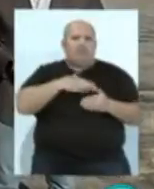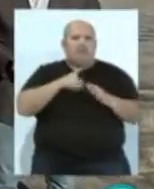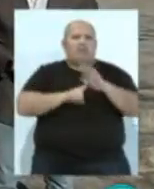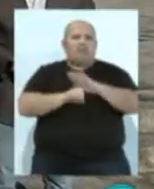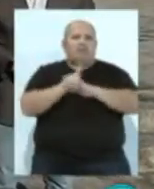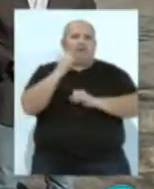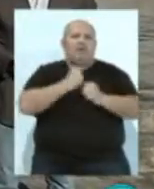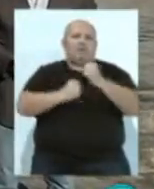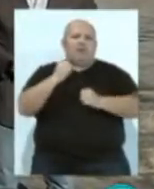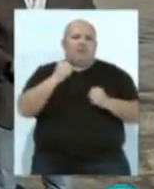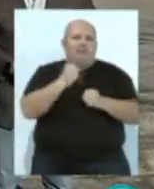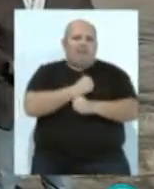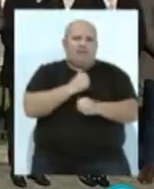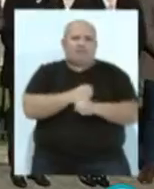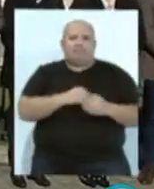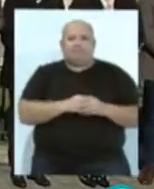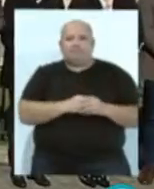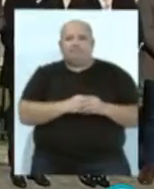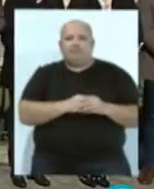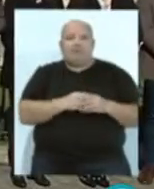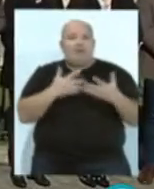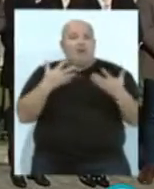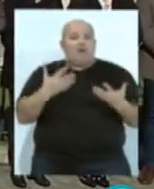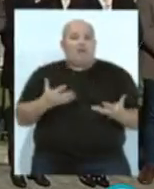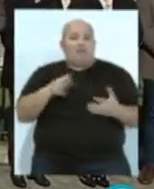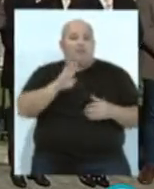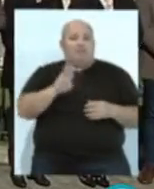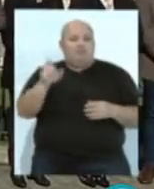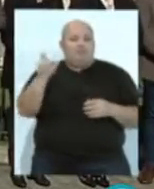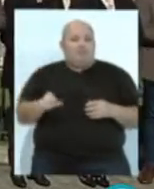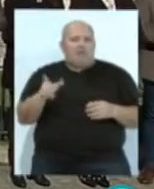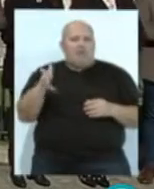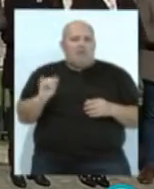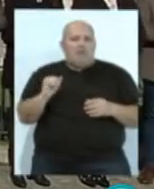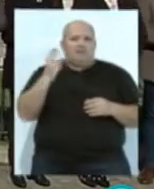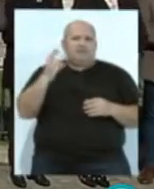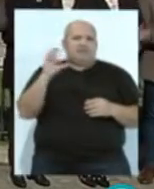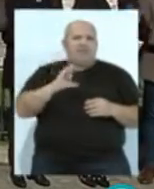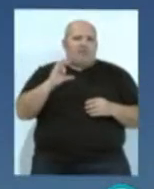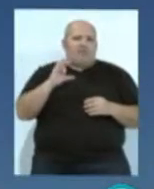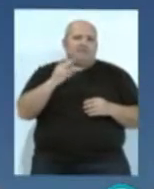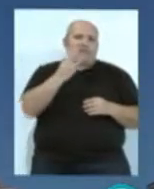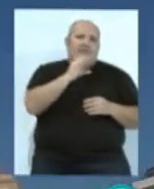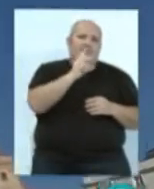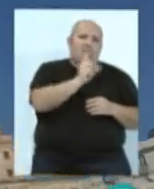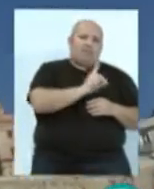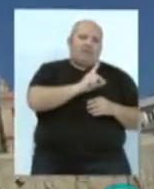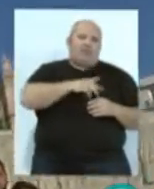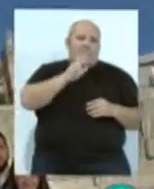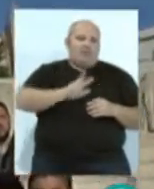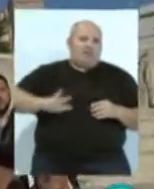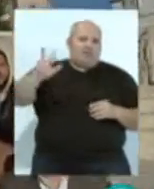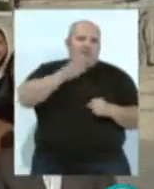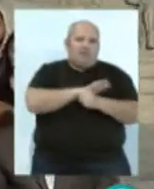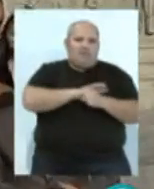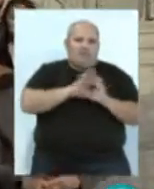crecimiento económico y el empleo. Actualmente el Partido Popular cuenta con tres senadores y tres diputados nacionales